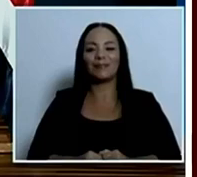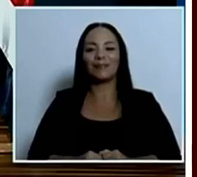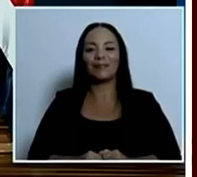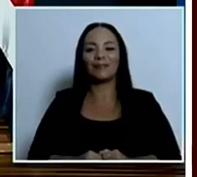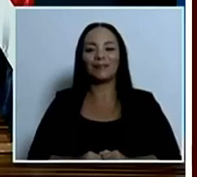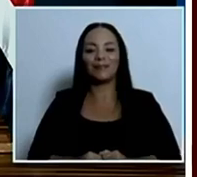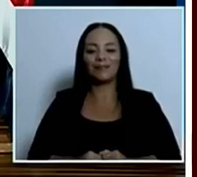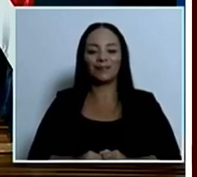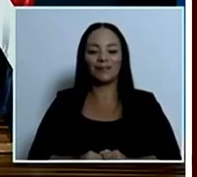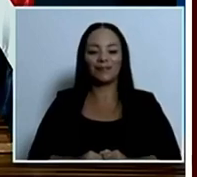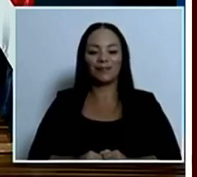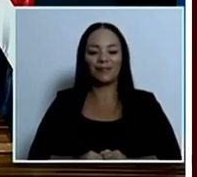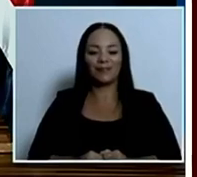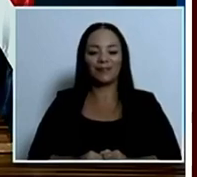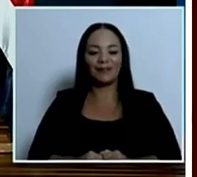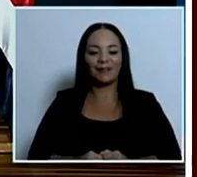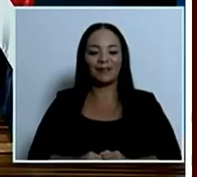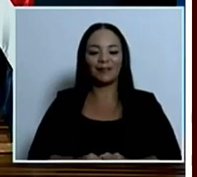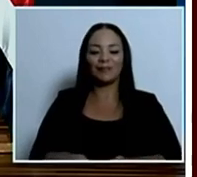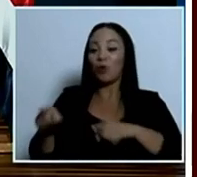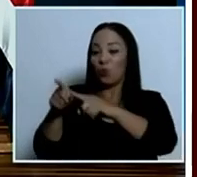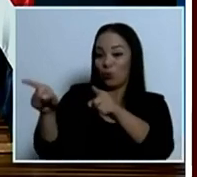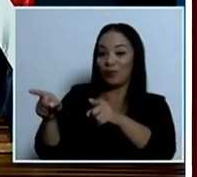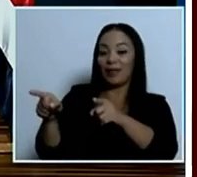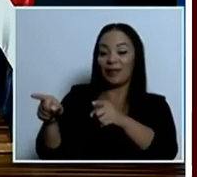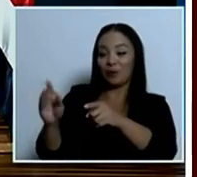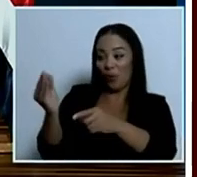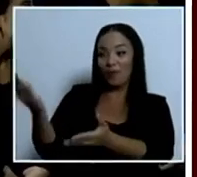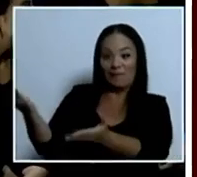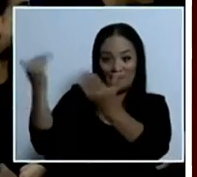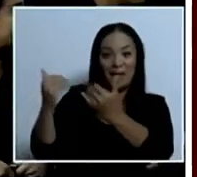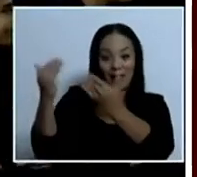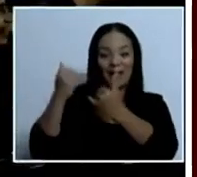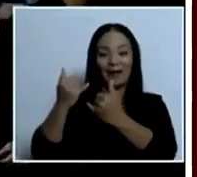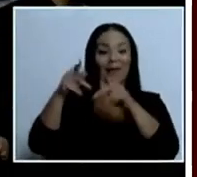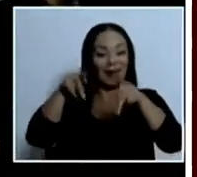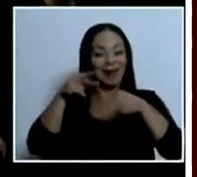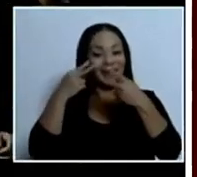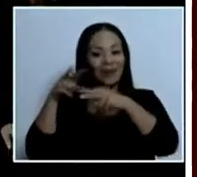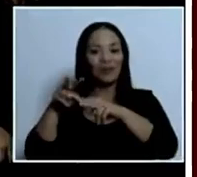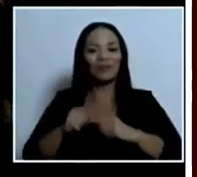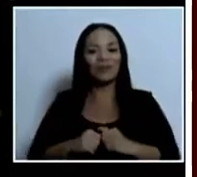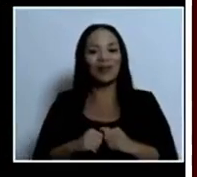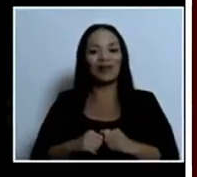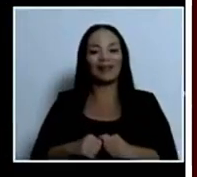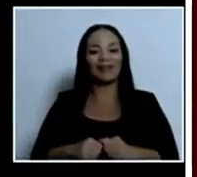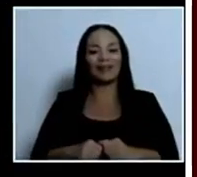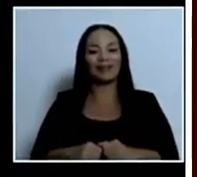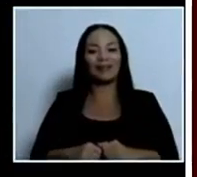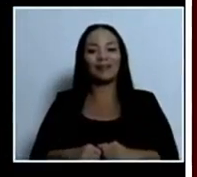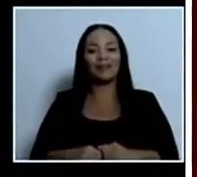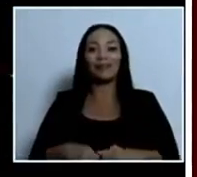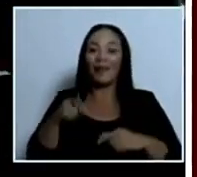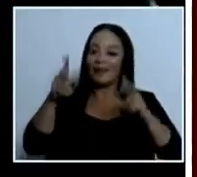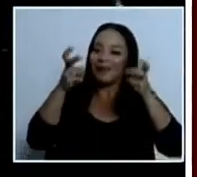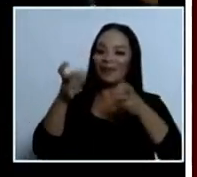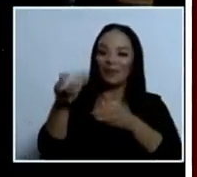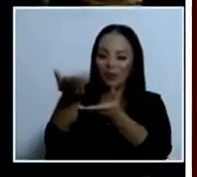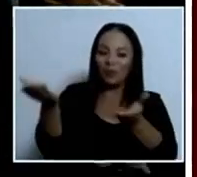¿Y por qué no vienen ustedes, chicos y chicas, para que los vean? Porque esto se trata sobre ustedes.